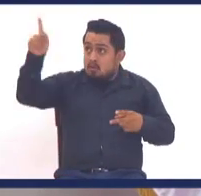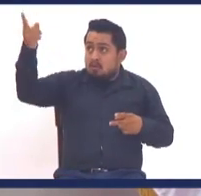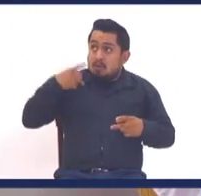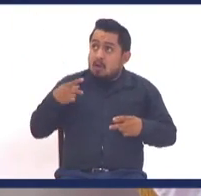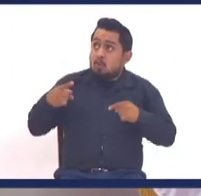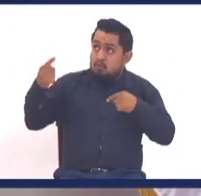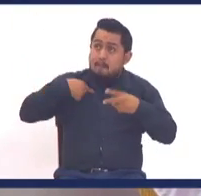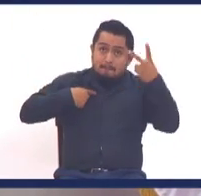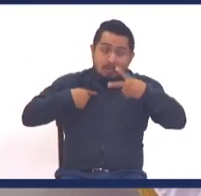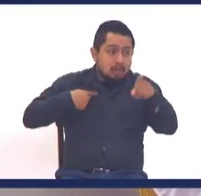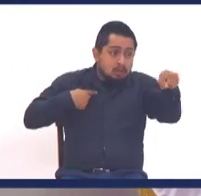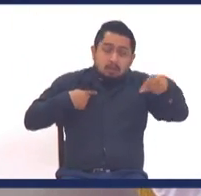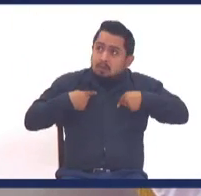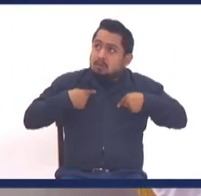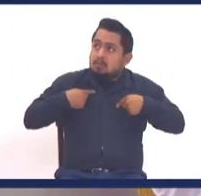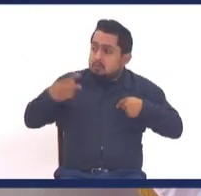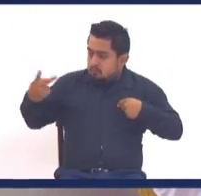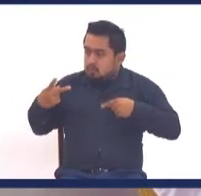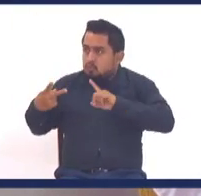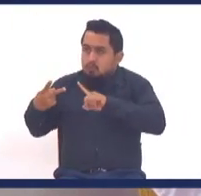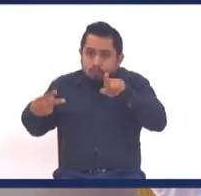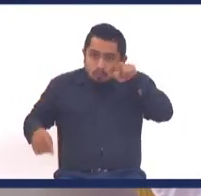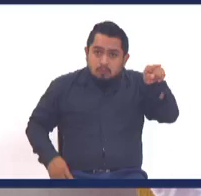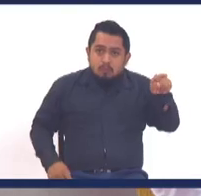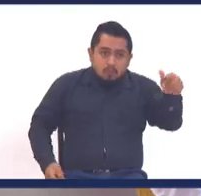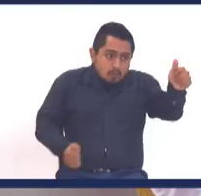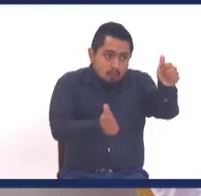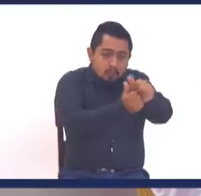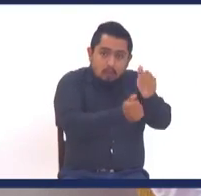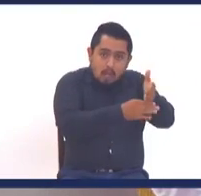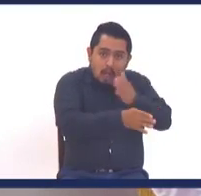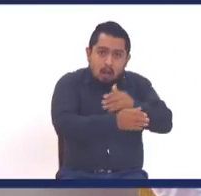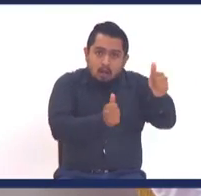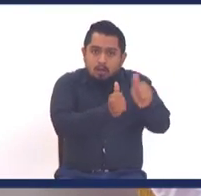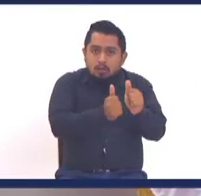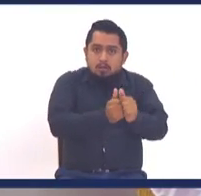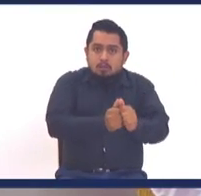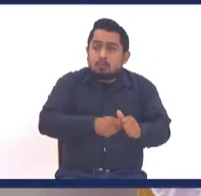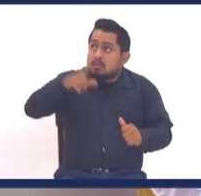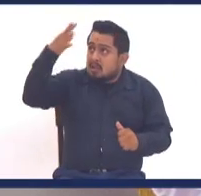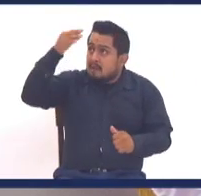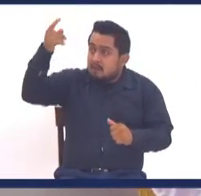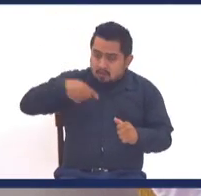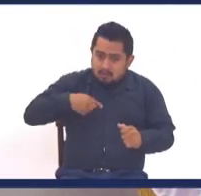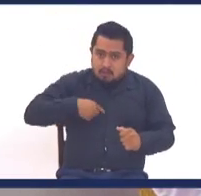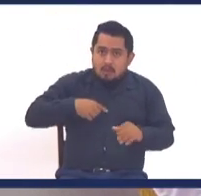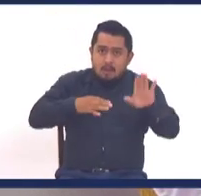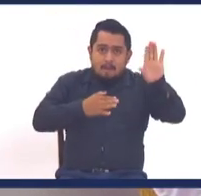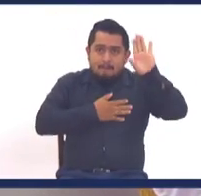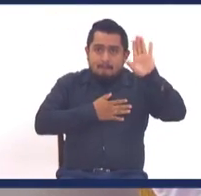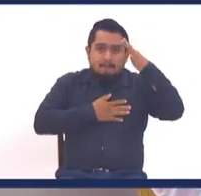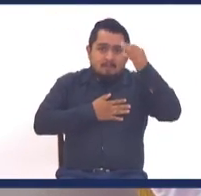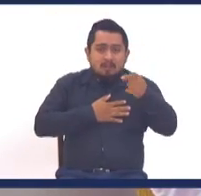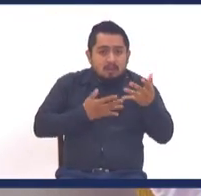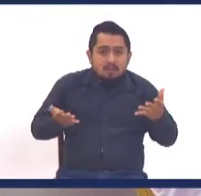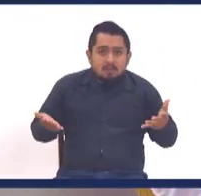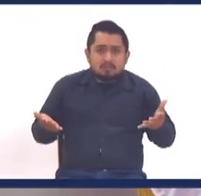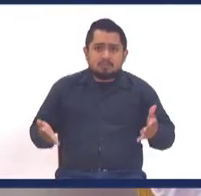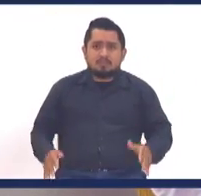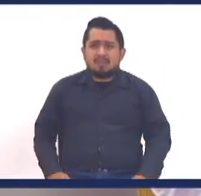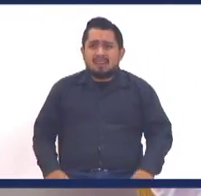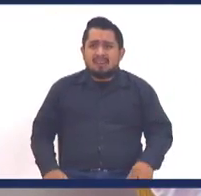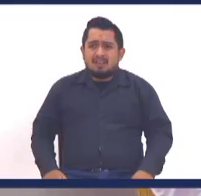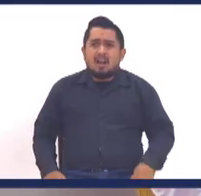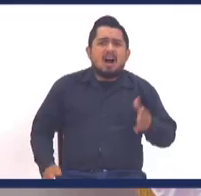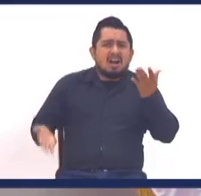aquella, no con esta. Jamás se te olvide que las cosas que le prometí a Dios te las tomas por deuda. Jamás se te olvide. Ay, yo me desligué.